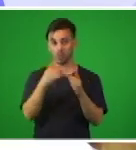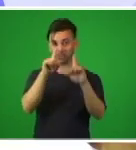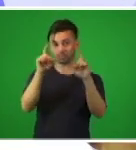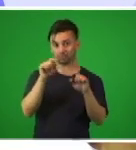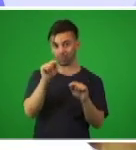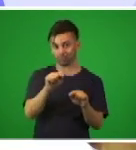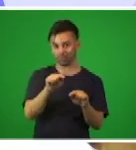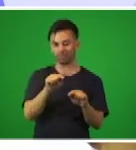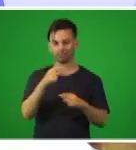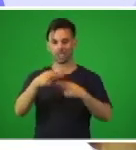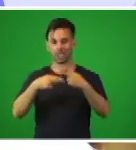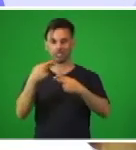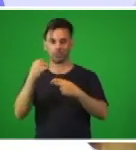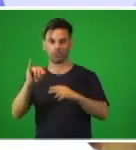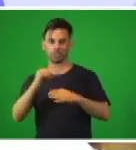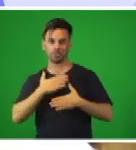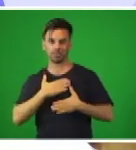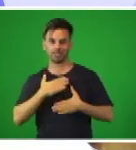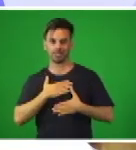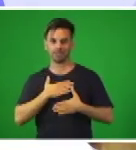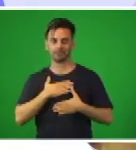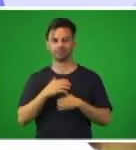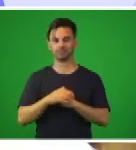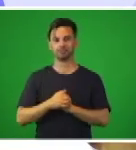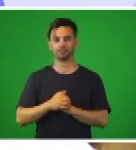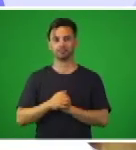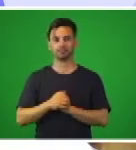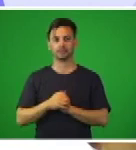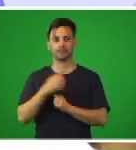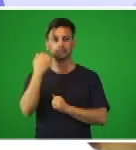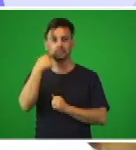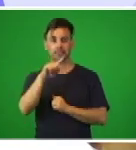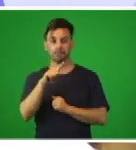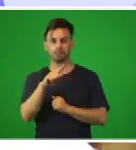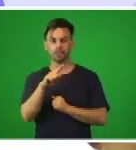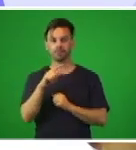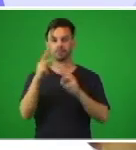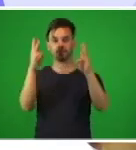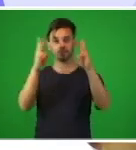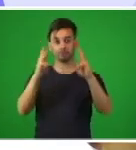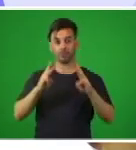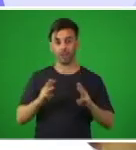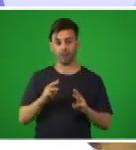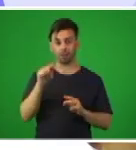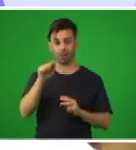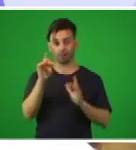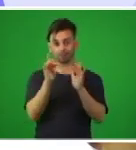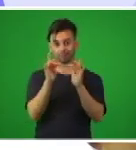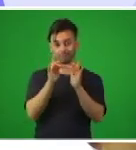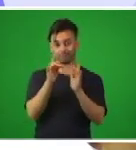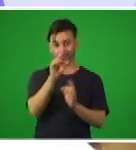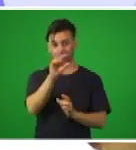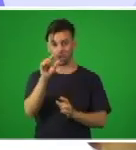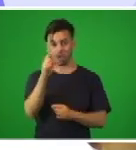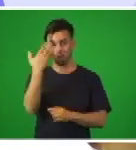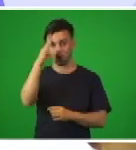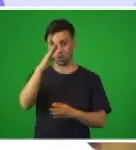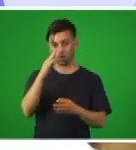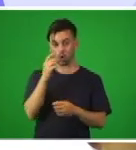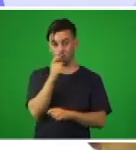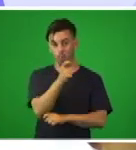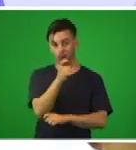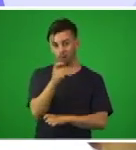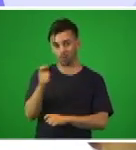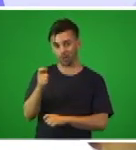Y de igual manera que lo orientamos en el encuentro anterior, pues pueden remitirse también a las direcciones principales de Cuba Educa,